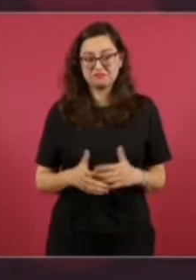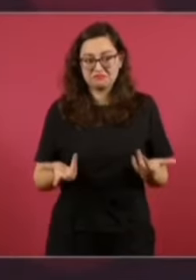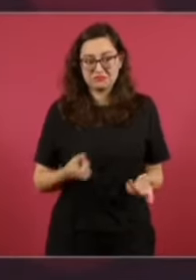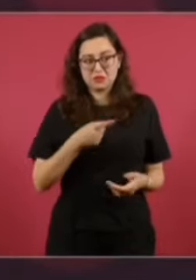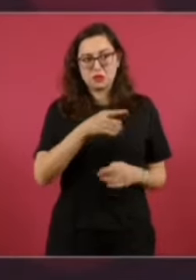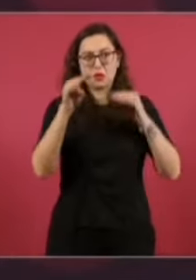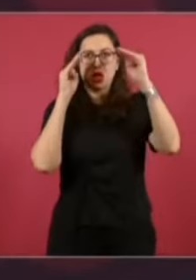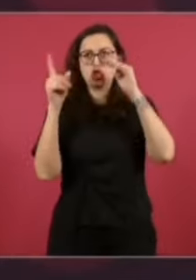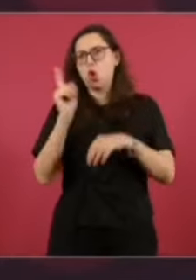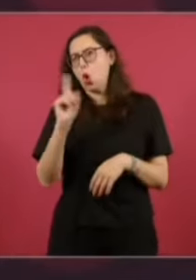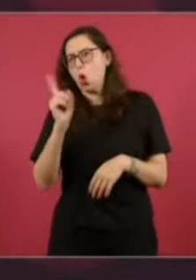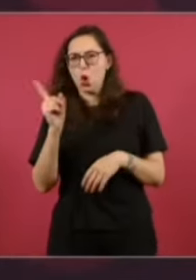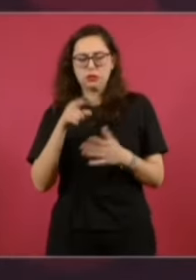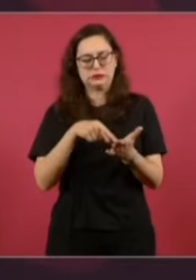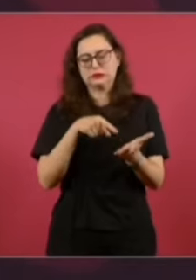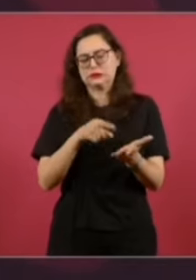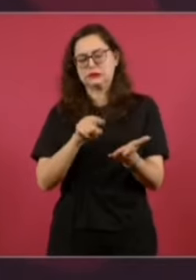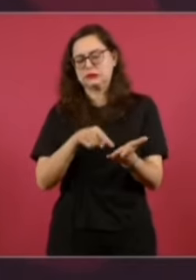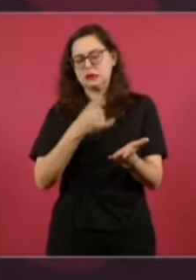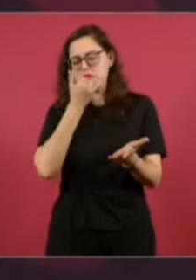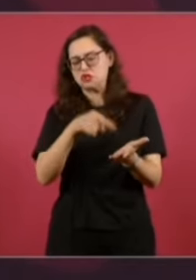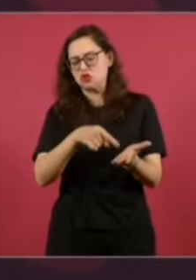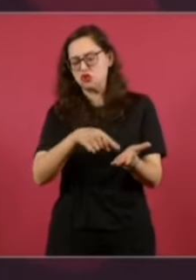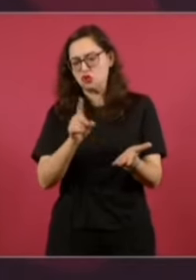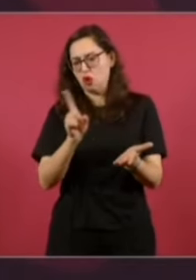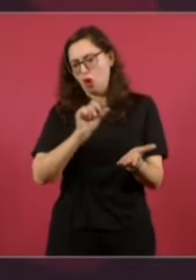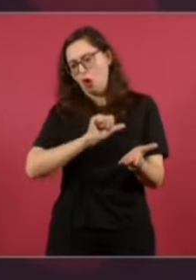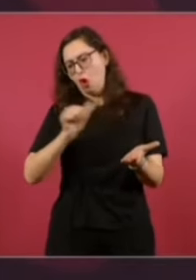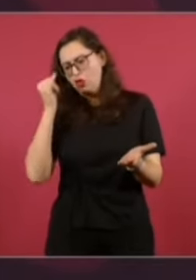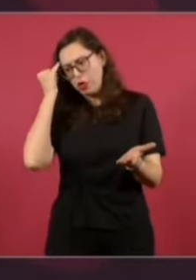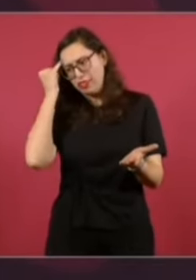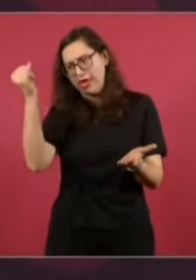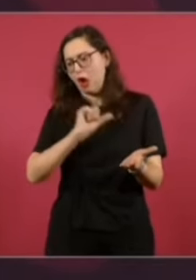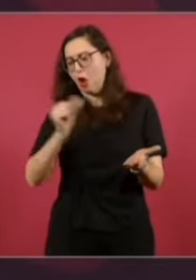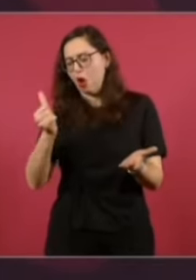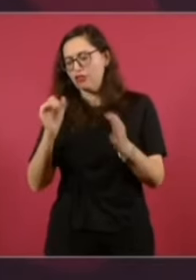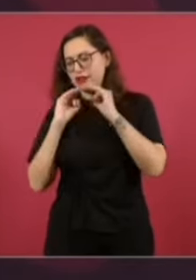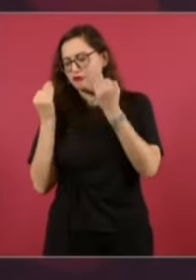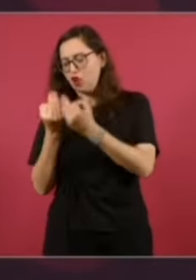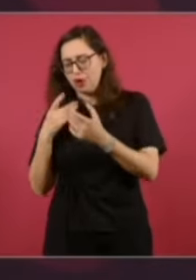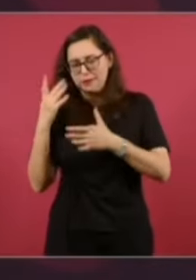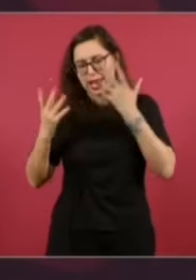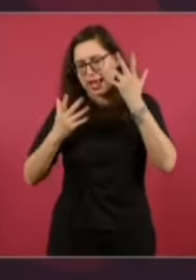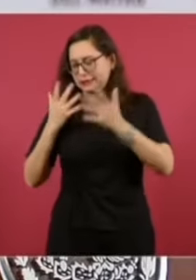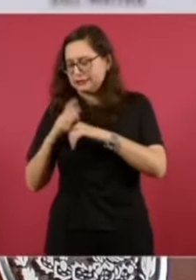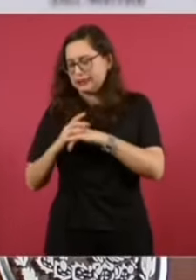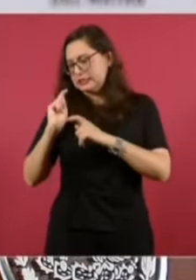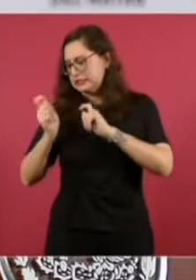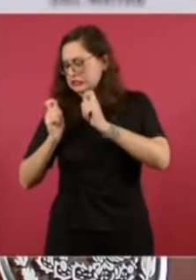interprete la Constitución, estando tan precisos?